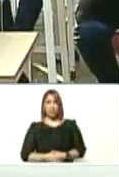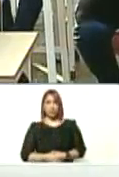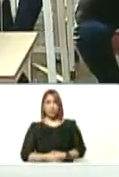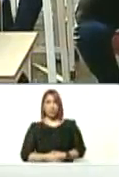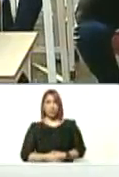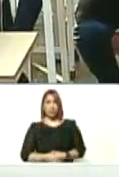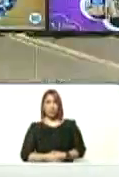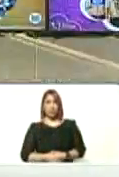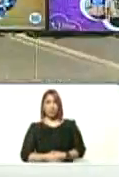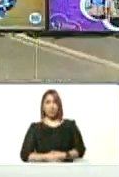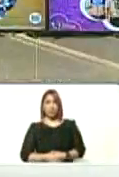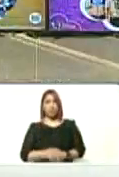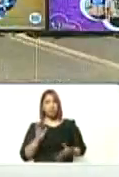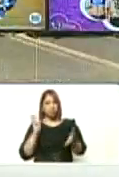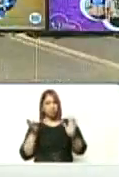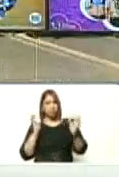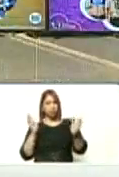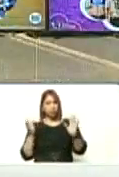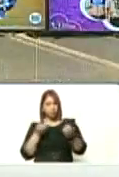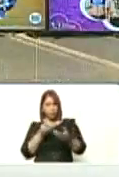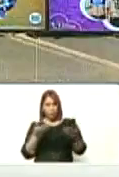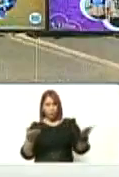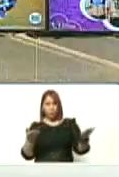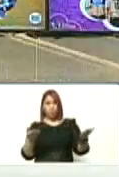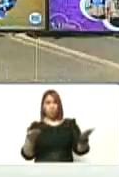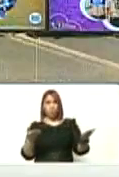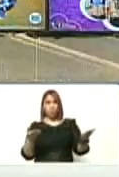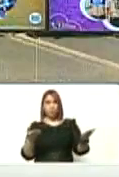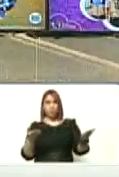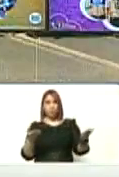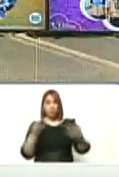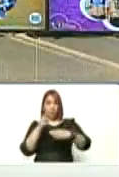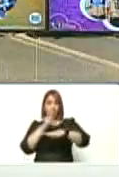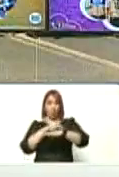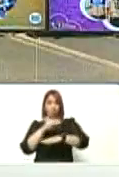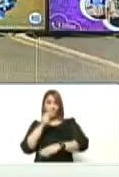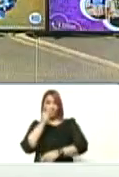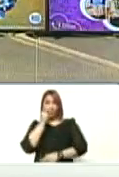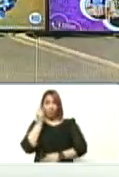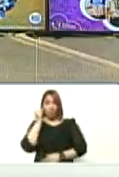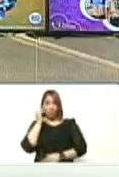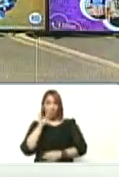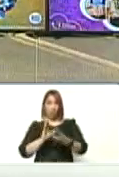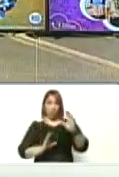que es lo que he conversado pues ustedes son médicos y científicos